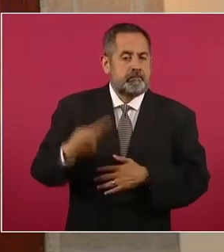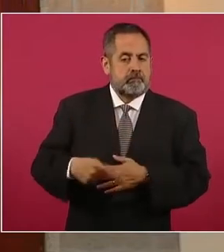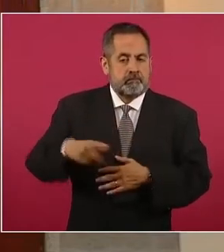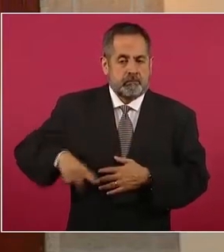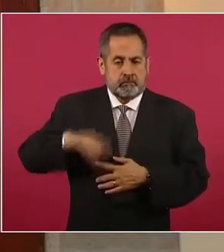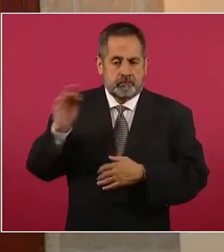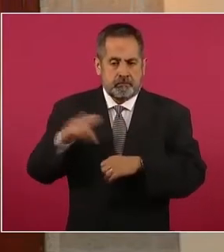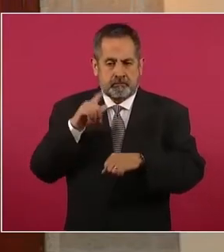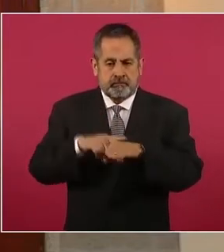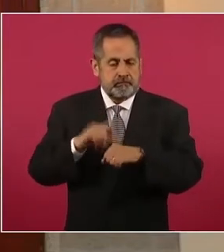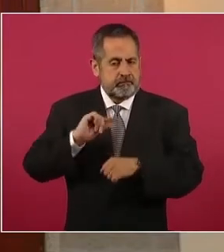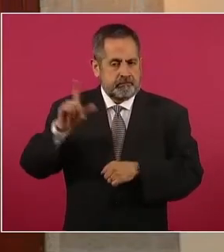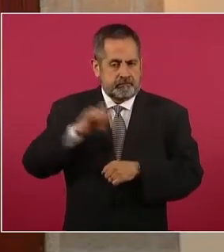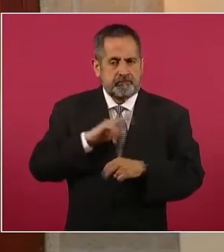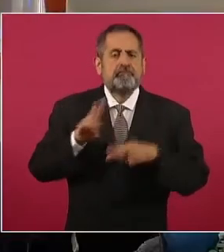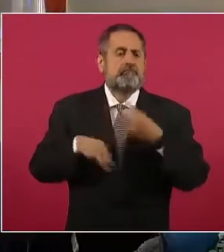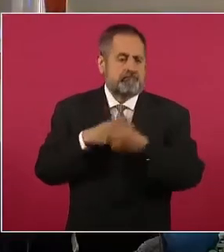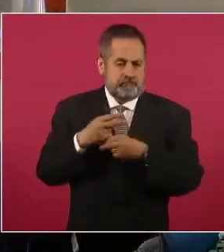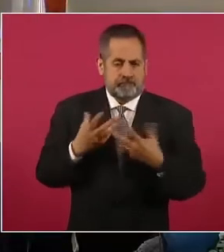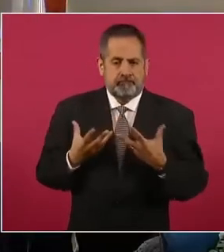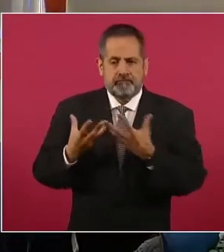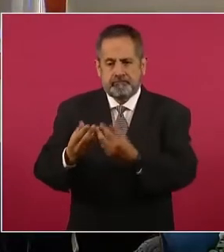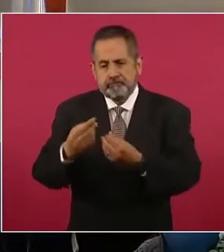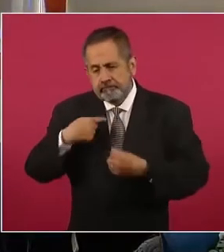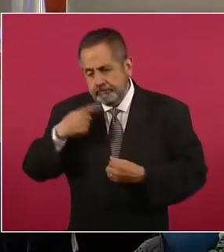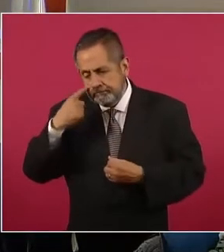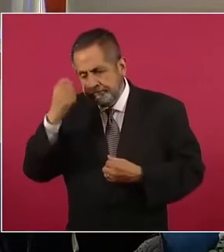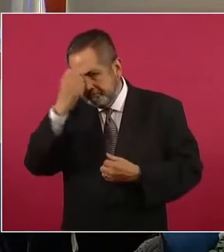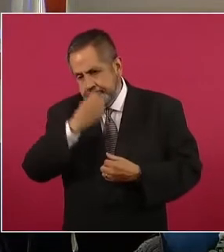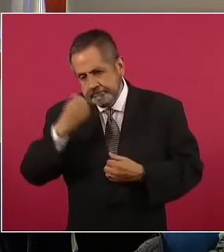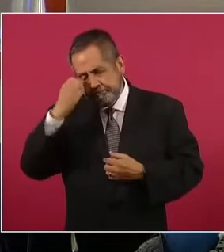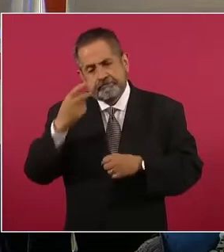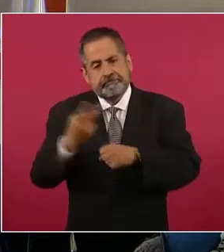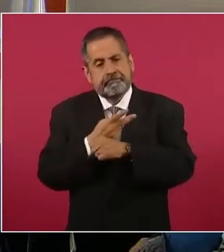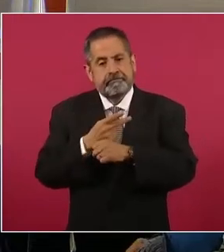federal. Estaremos informando en su oportunidad. Siguiente.